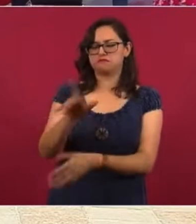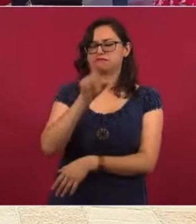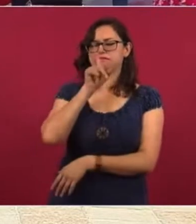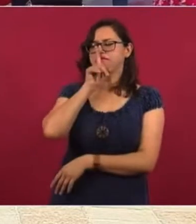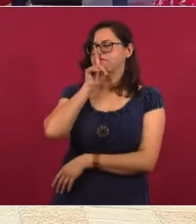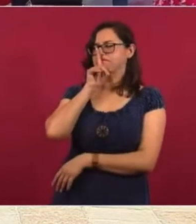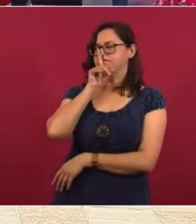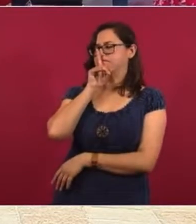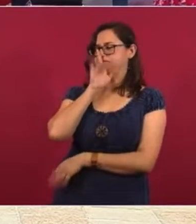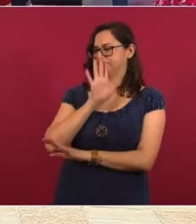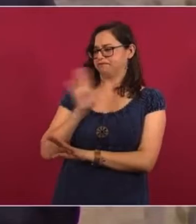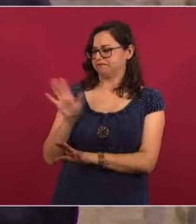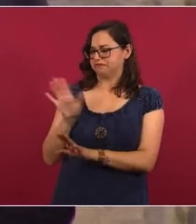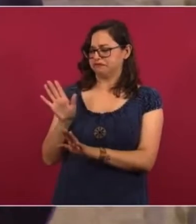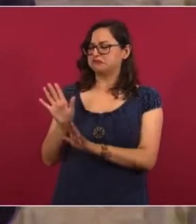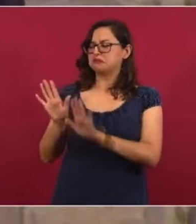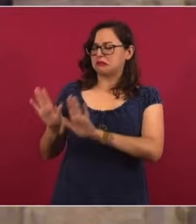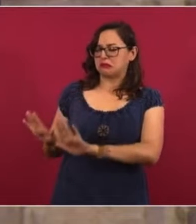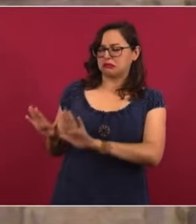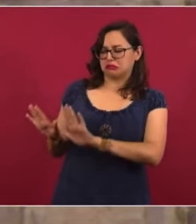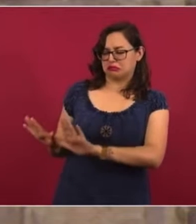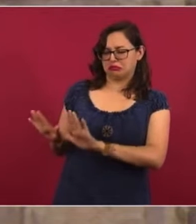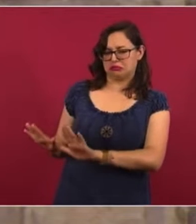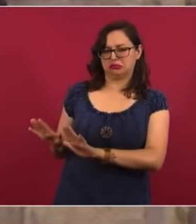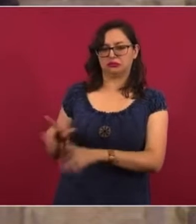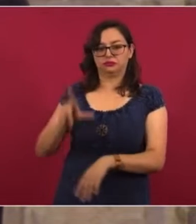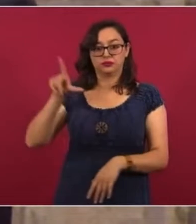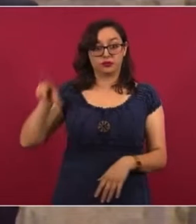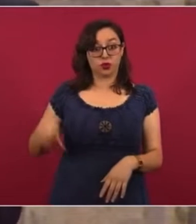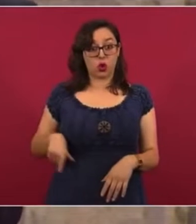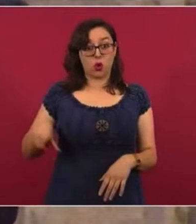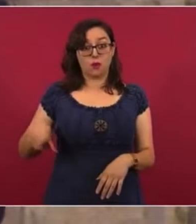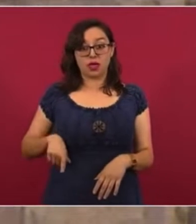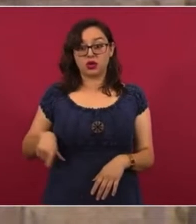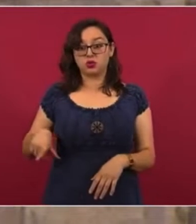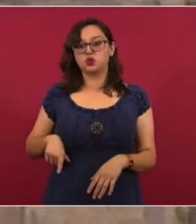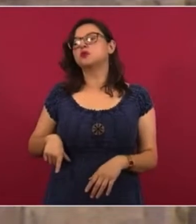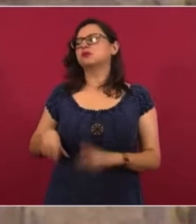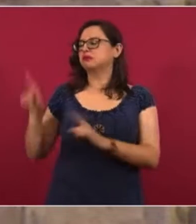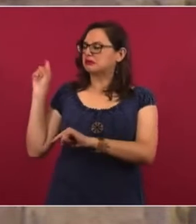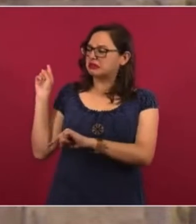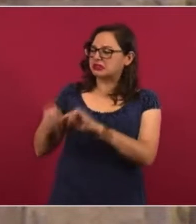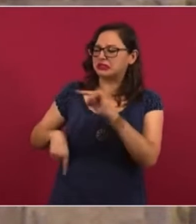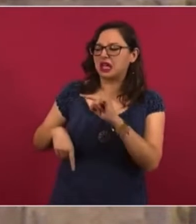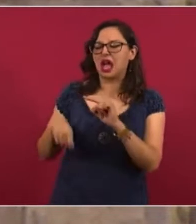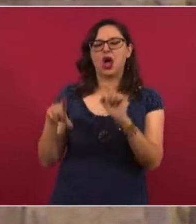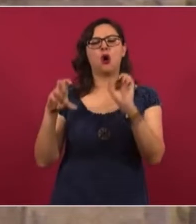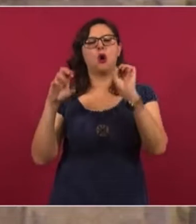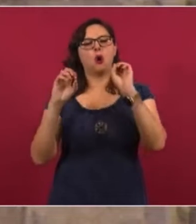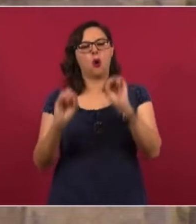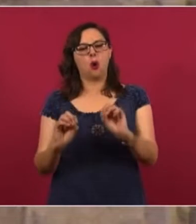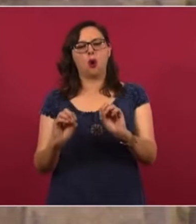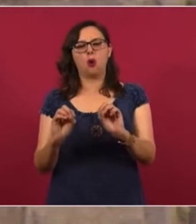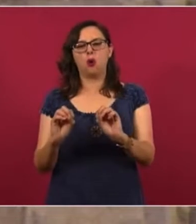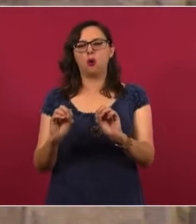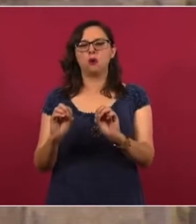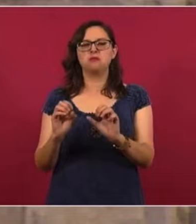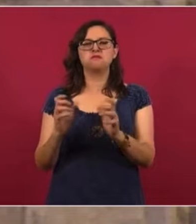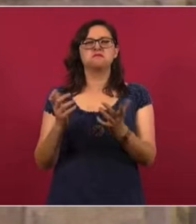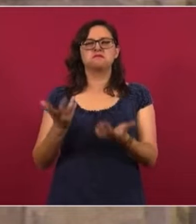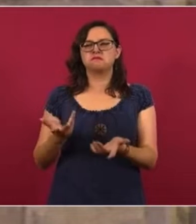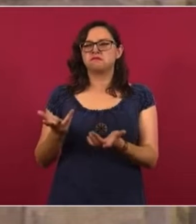o sólo utilizarlo para rescatar